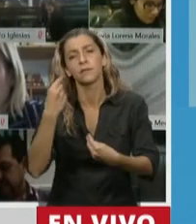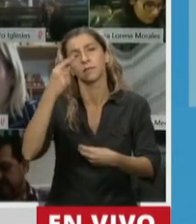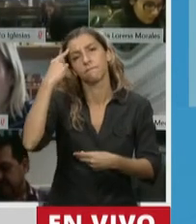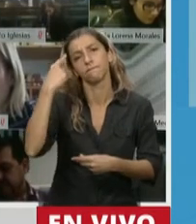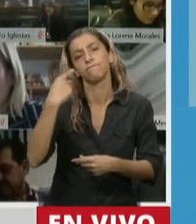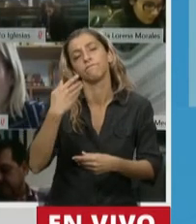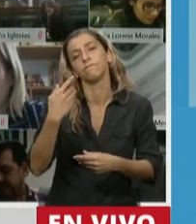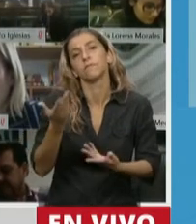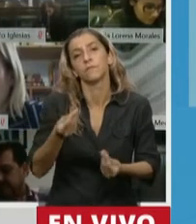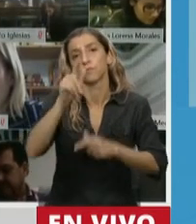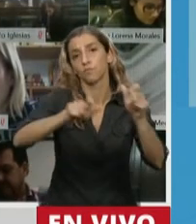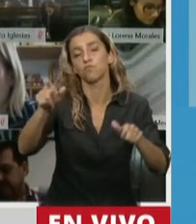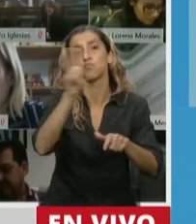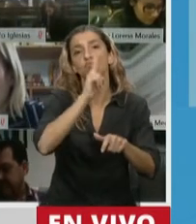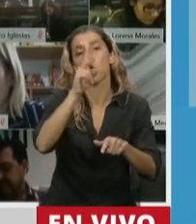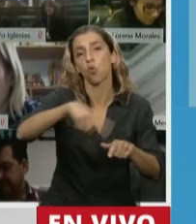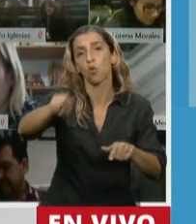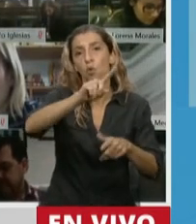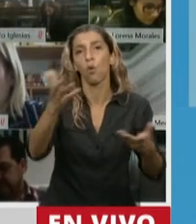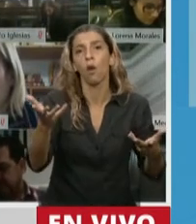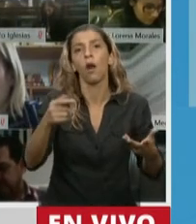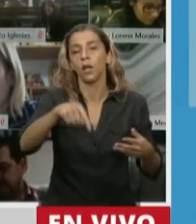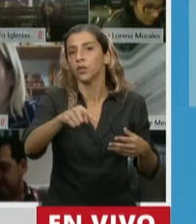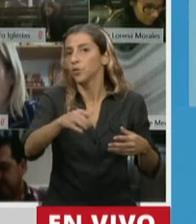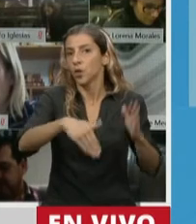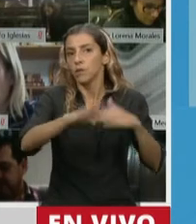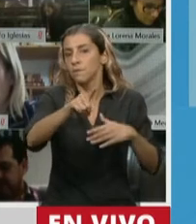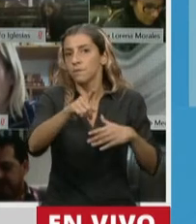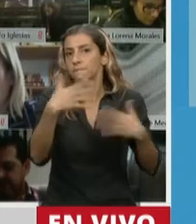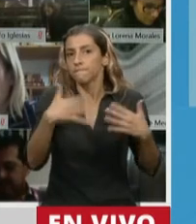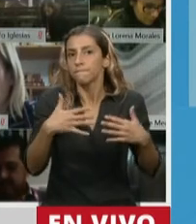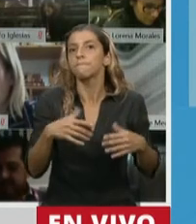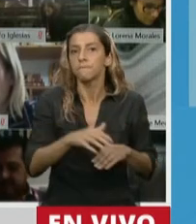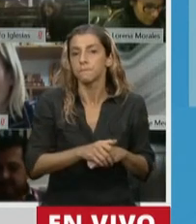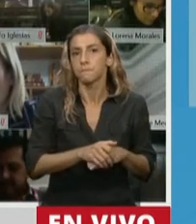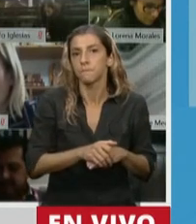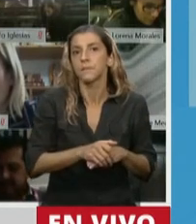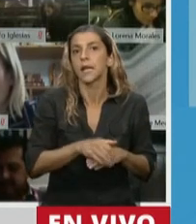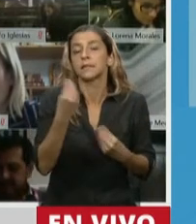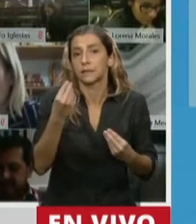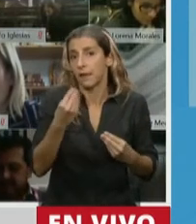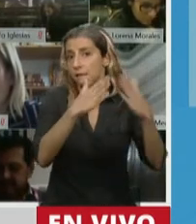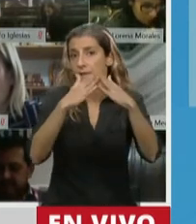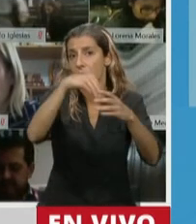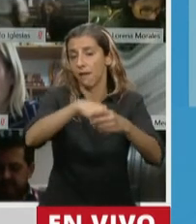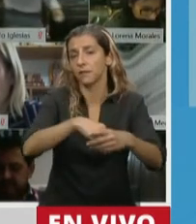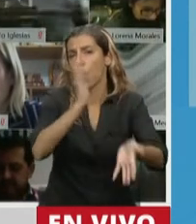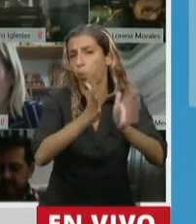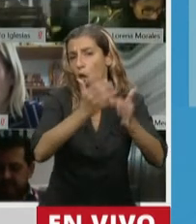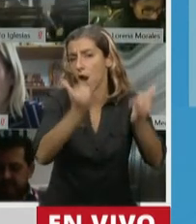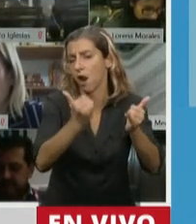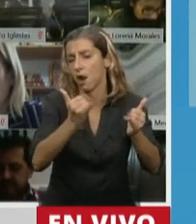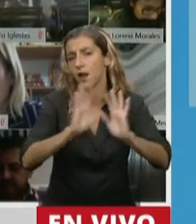que hoy vuelven a ser, gracias a esta pandemia, las principales víctimas de la violencia en el hogar. De hecho,